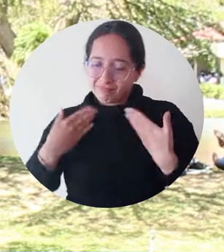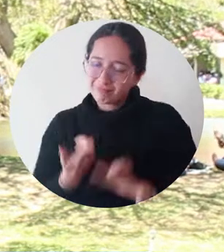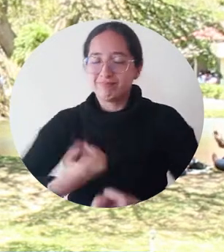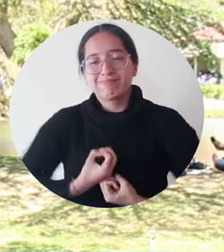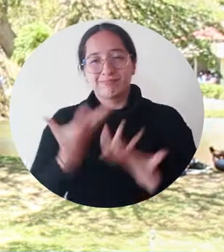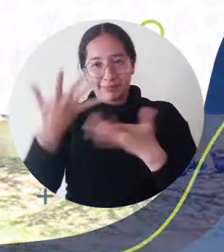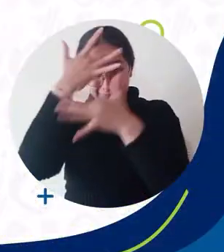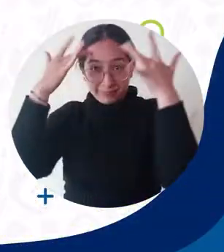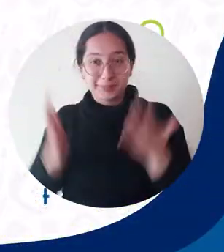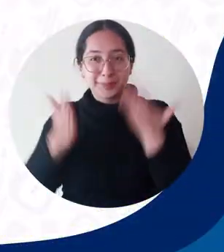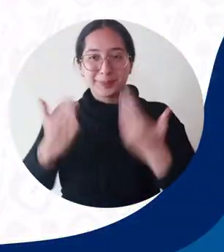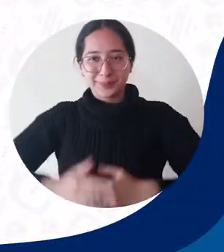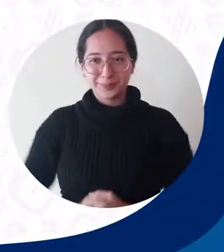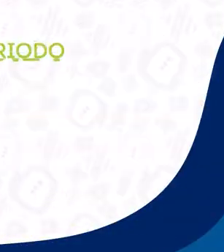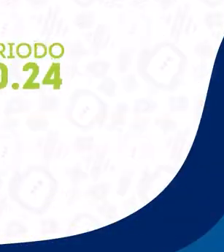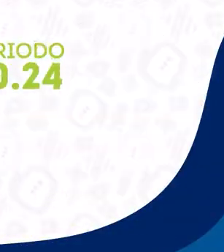va a acudir primero? Al profesor.